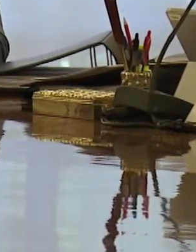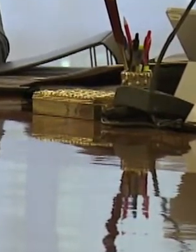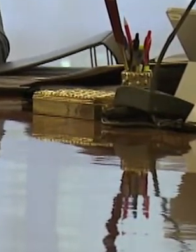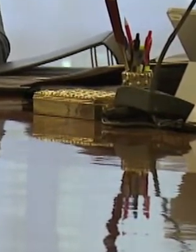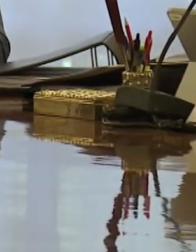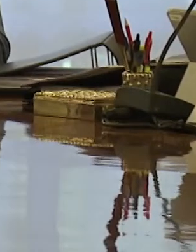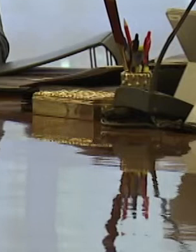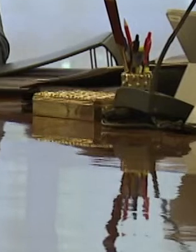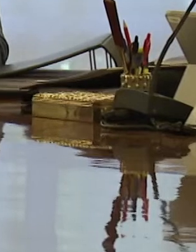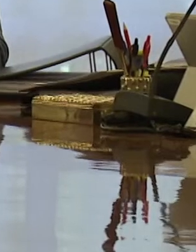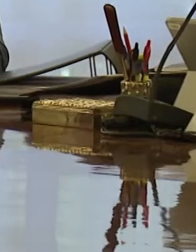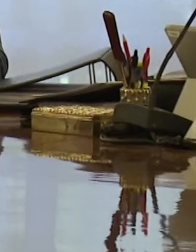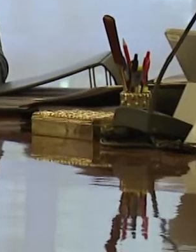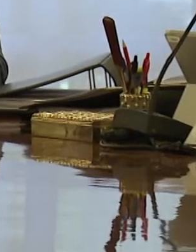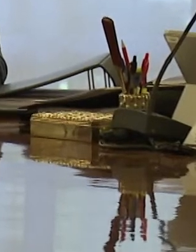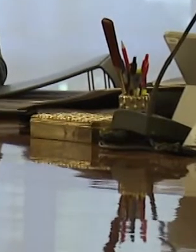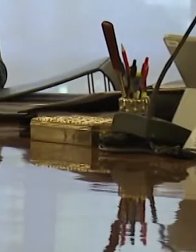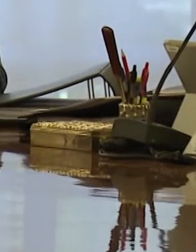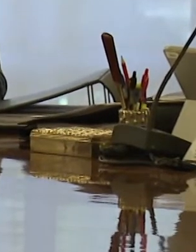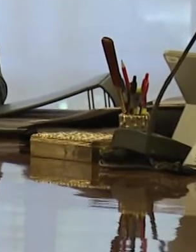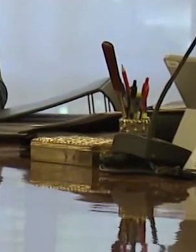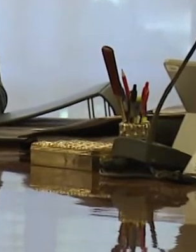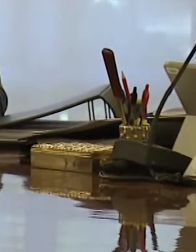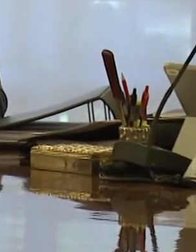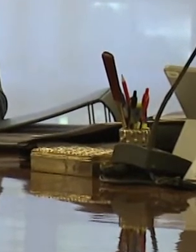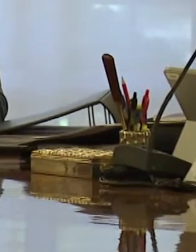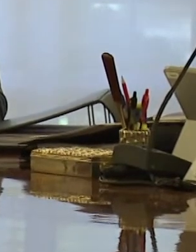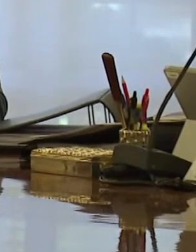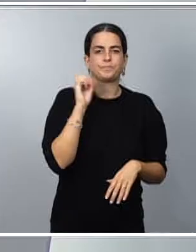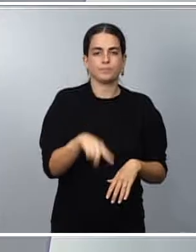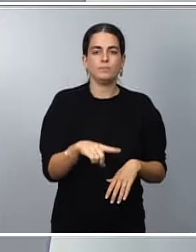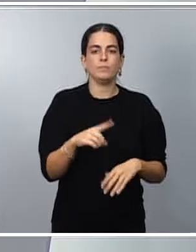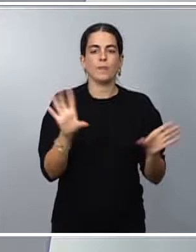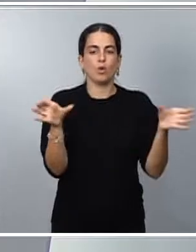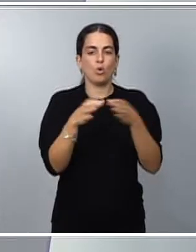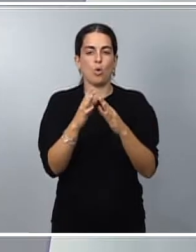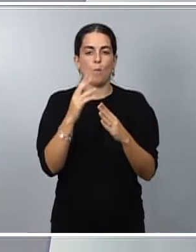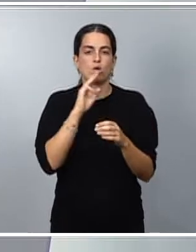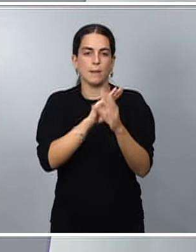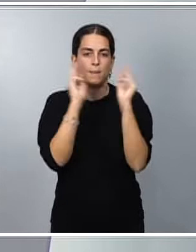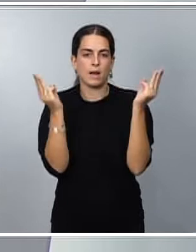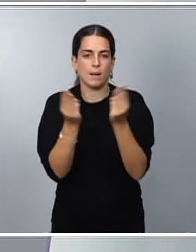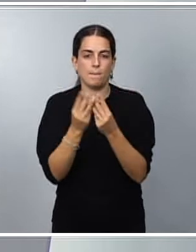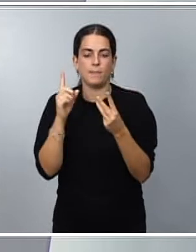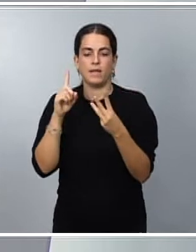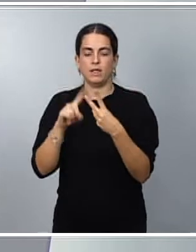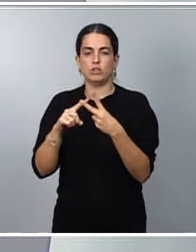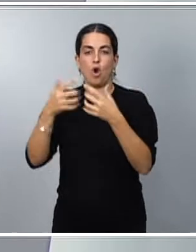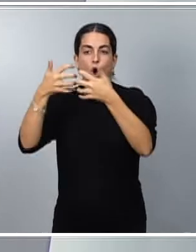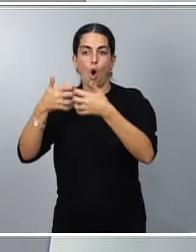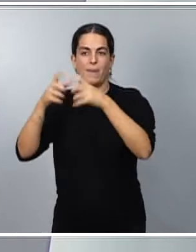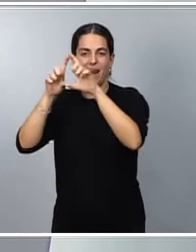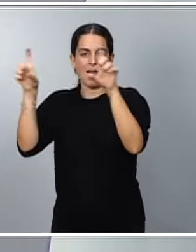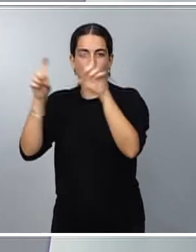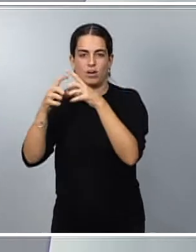industriales y de consumidores domésticos, pero también grupos parlamentarios, operadores industriales, operadores energéticos. Más de